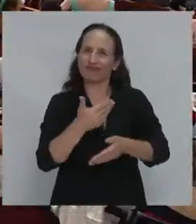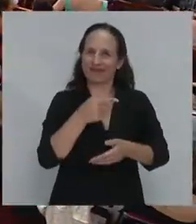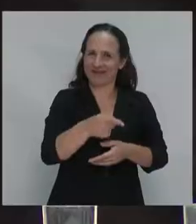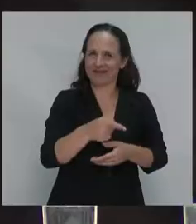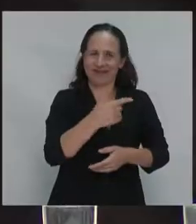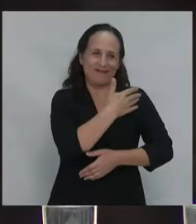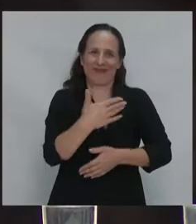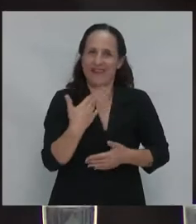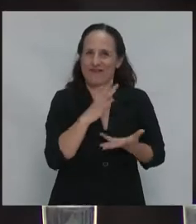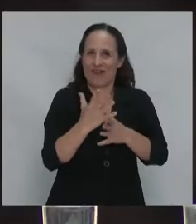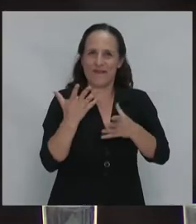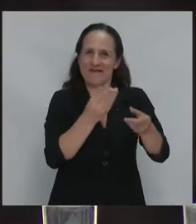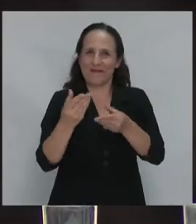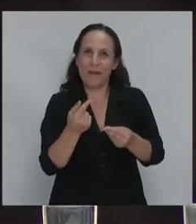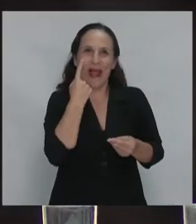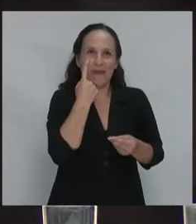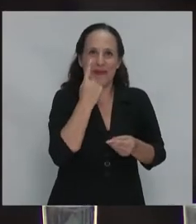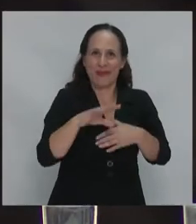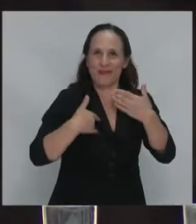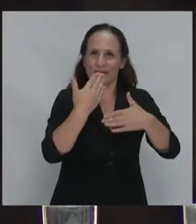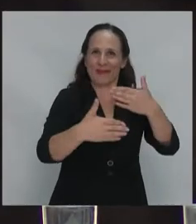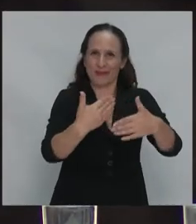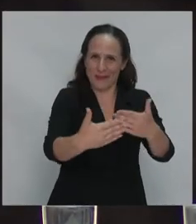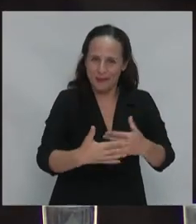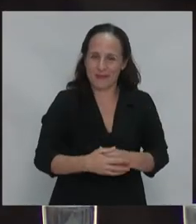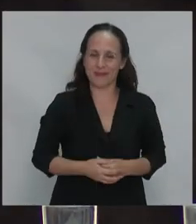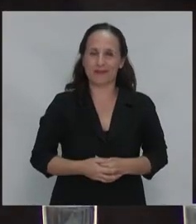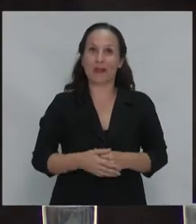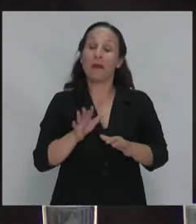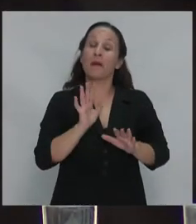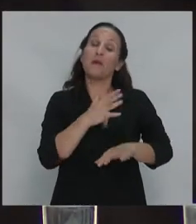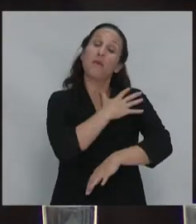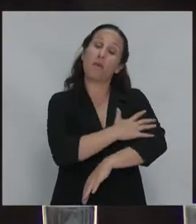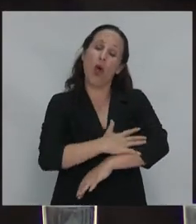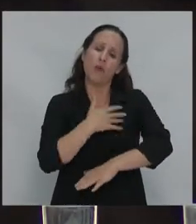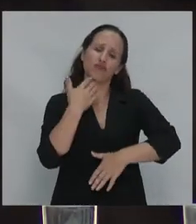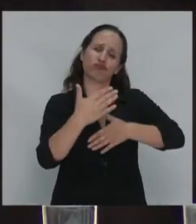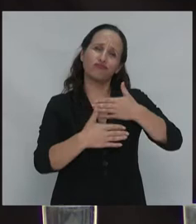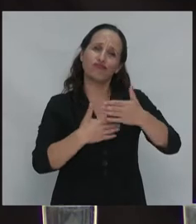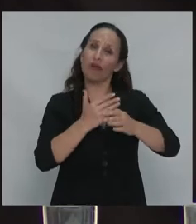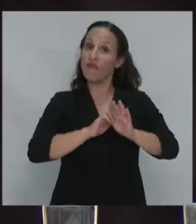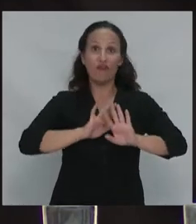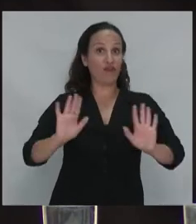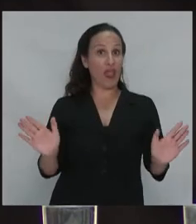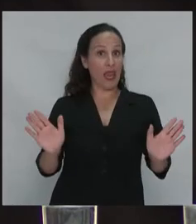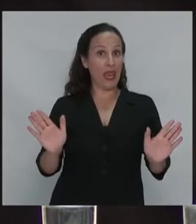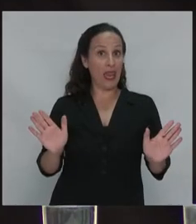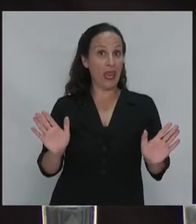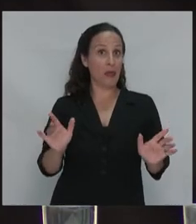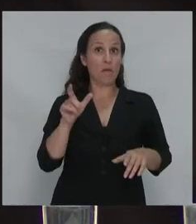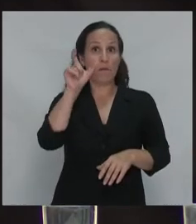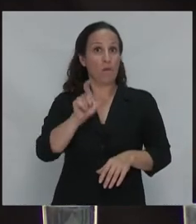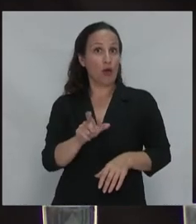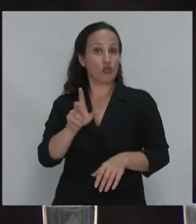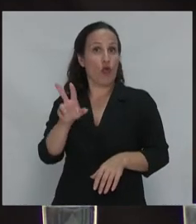de la pobreza estrategias de sobrevivencia cuando salen de la pobreza cuando entran a ser gente con